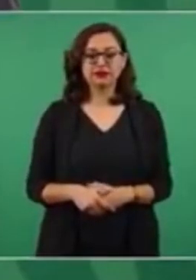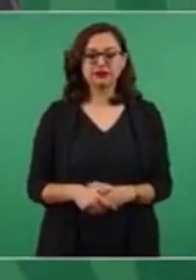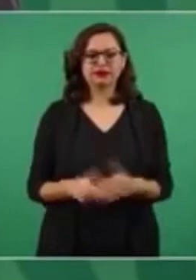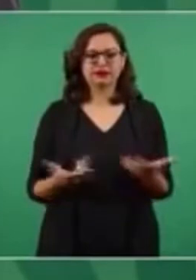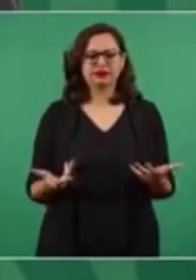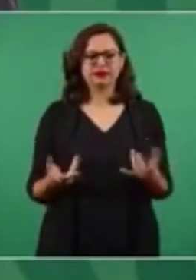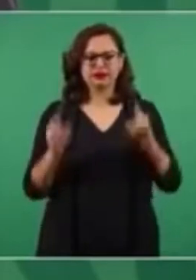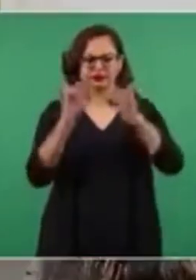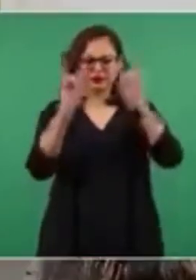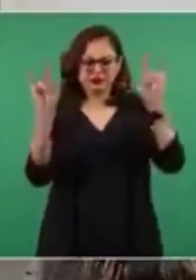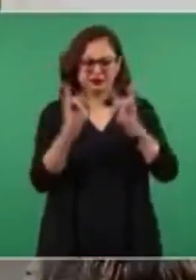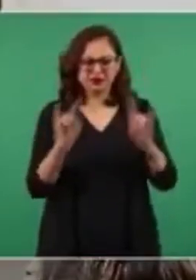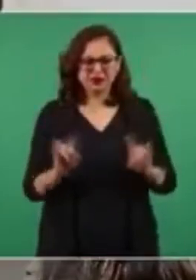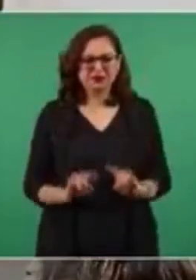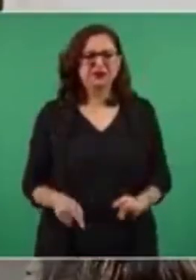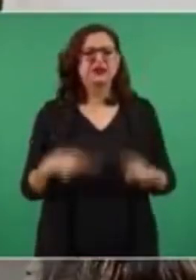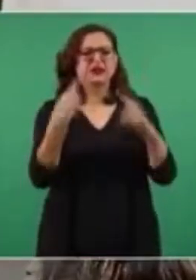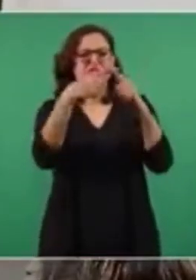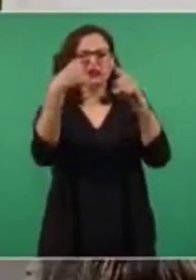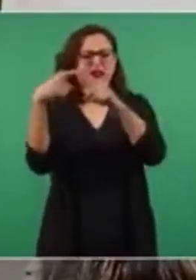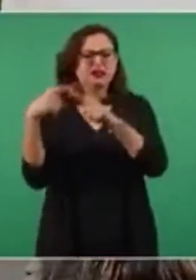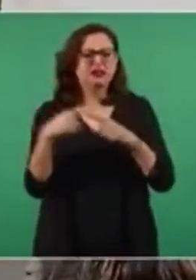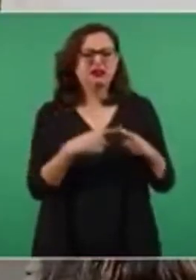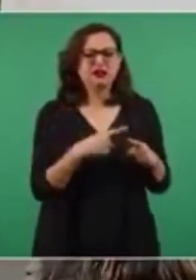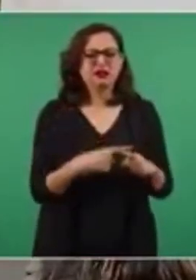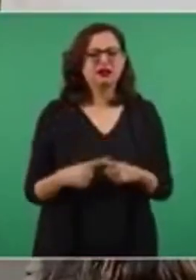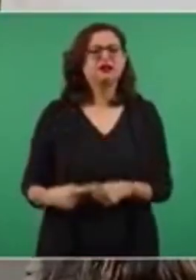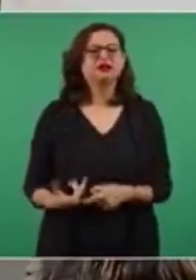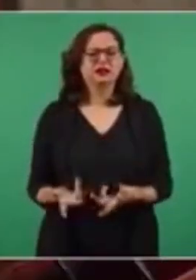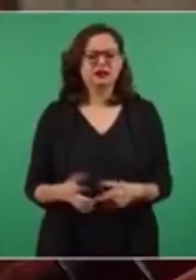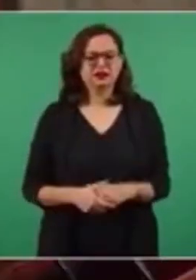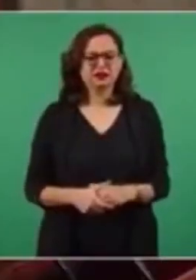Y no sé quiénes, ¿quiénes son los que estaban ahí?